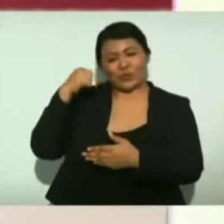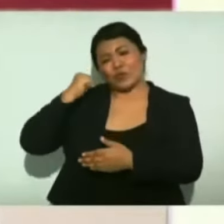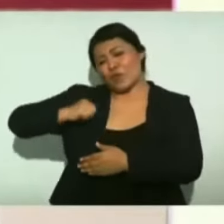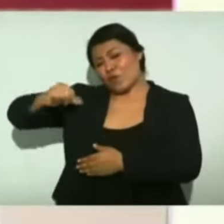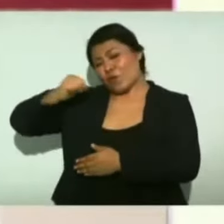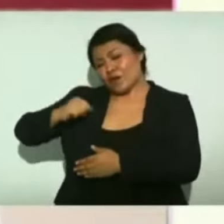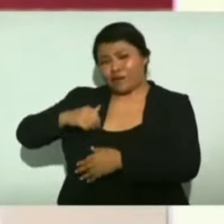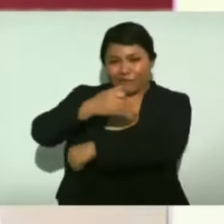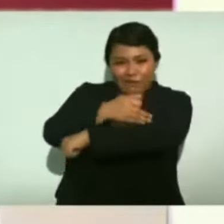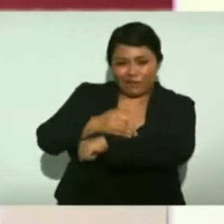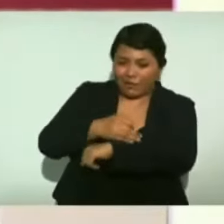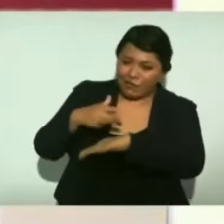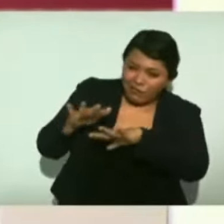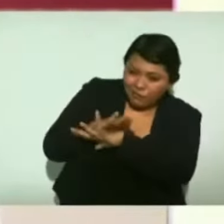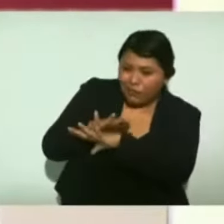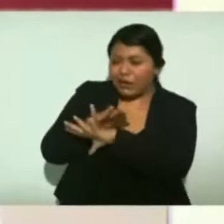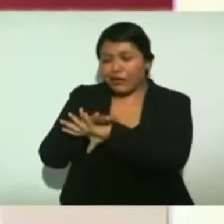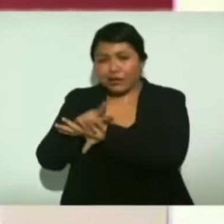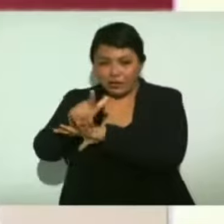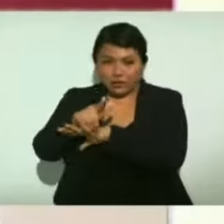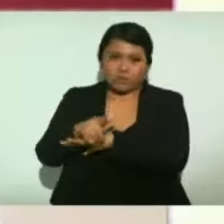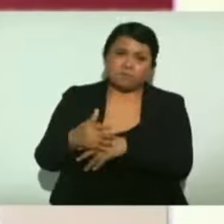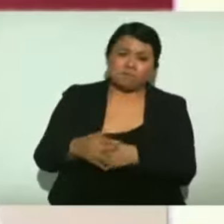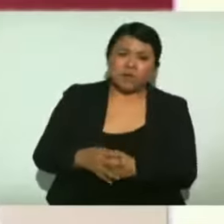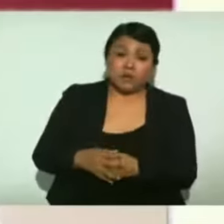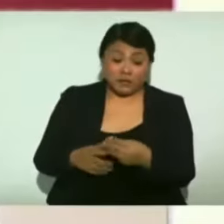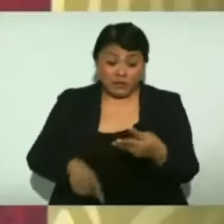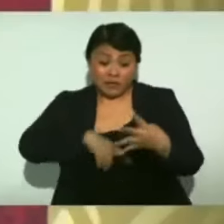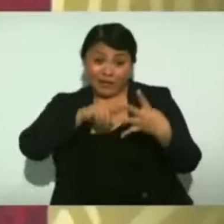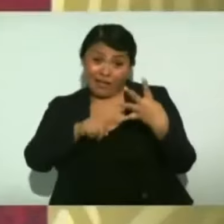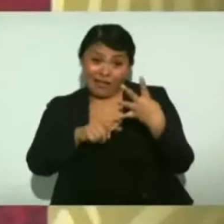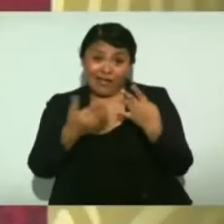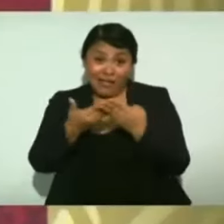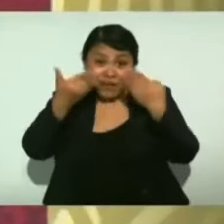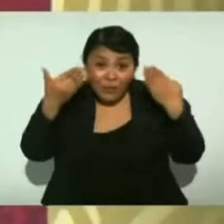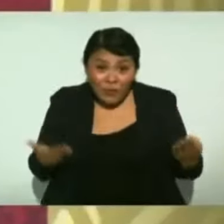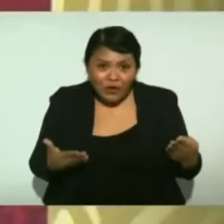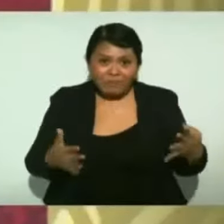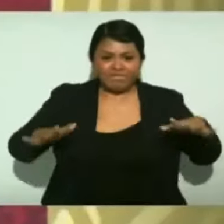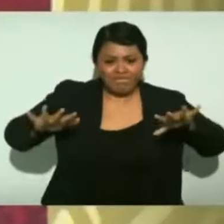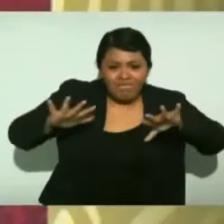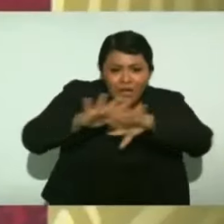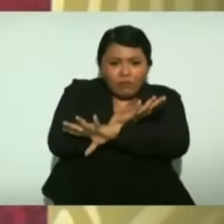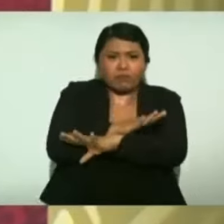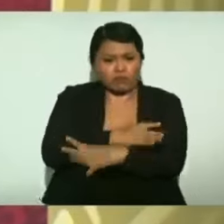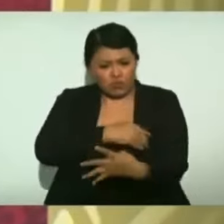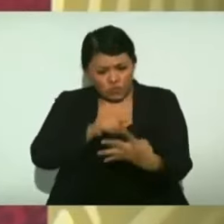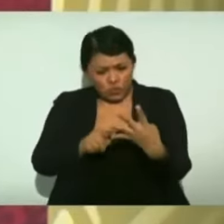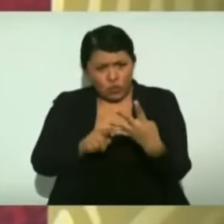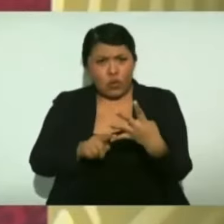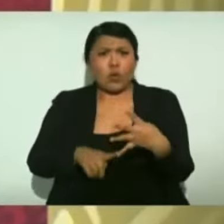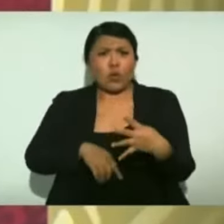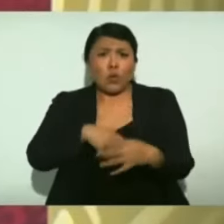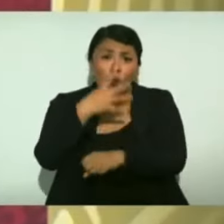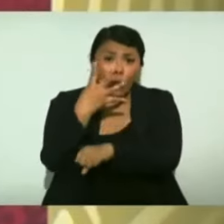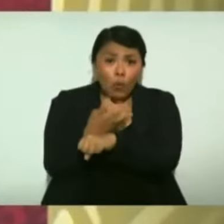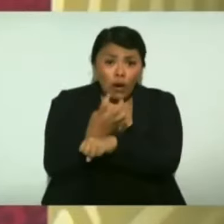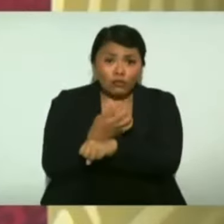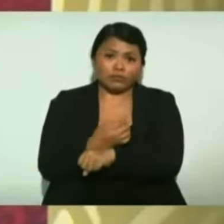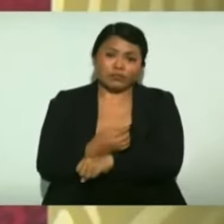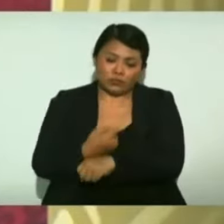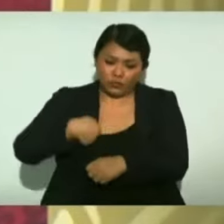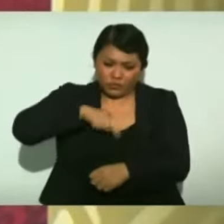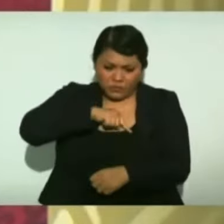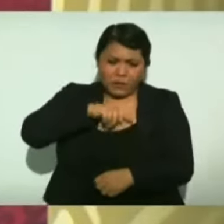de esta región. Y ahora es la cuarta transformación de la vida pública del